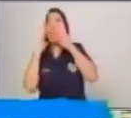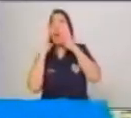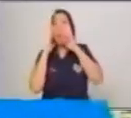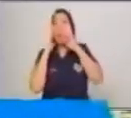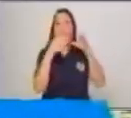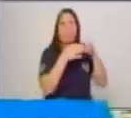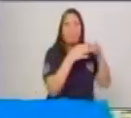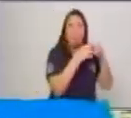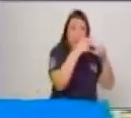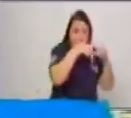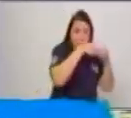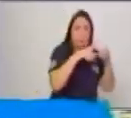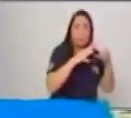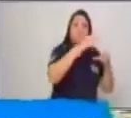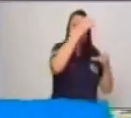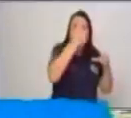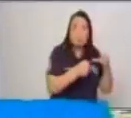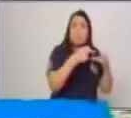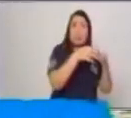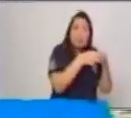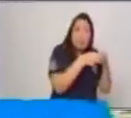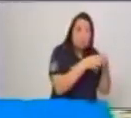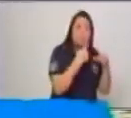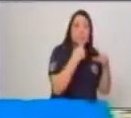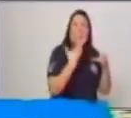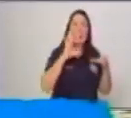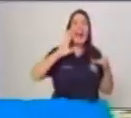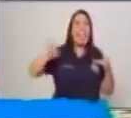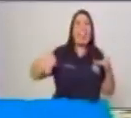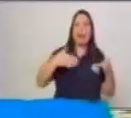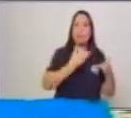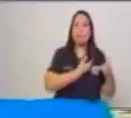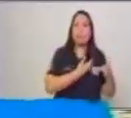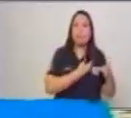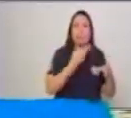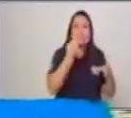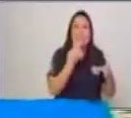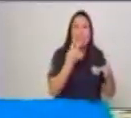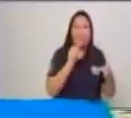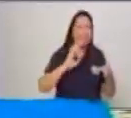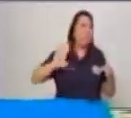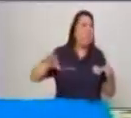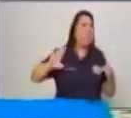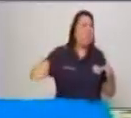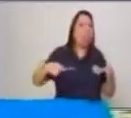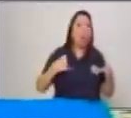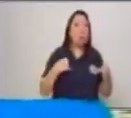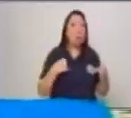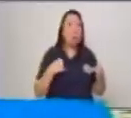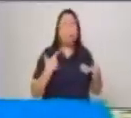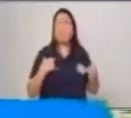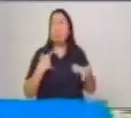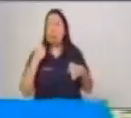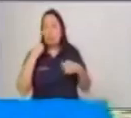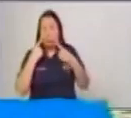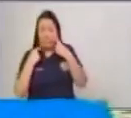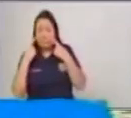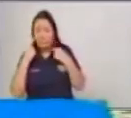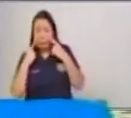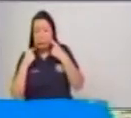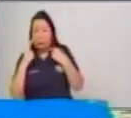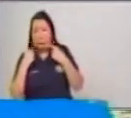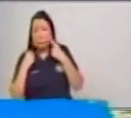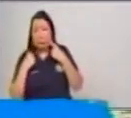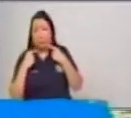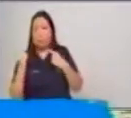Lamentablemente el lobo se llevó a las ovejas, el pastorcito se quedó sin ovejas. Cuando regresó al pueblo, fue muy triste preguntarle a